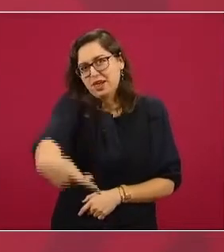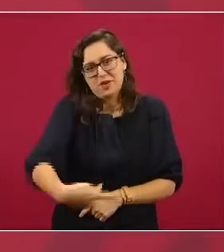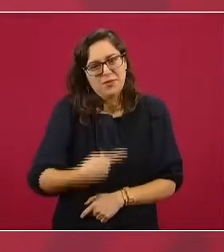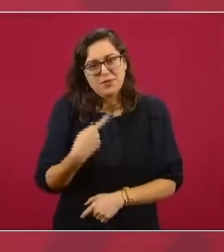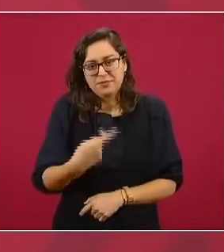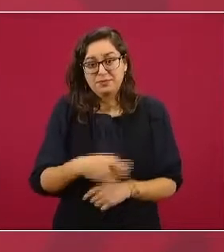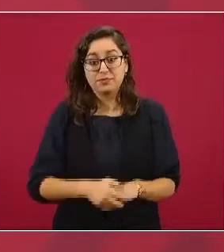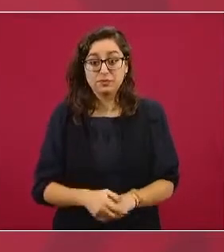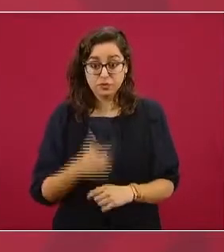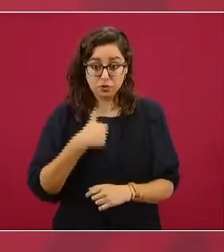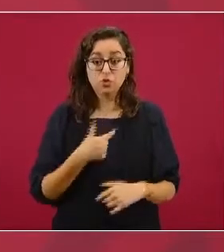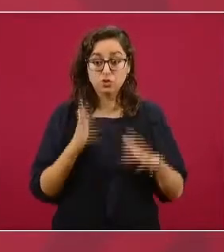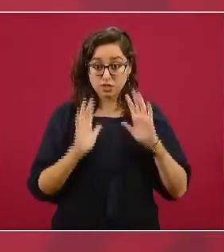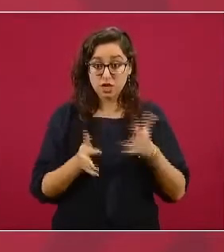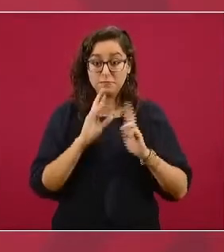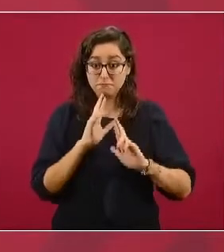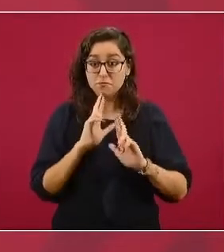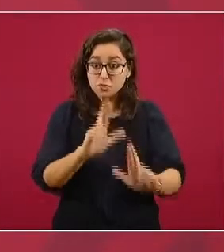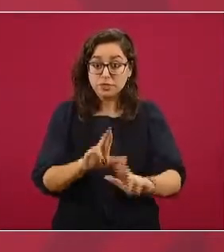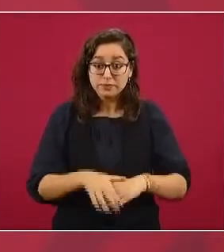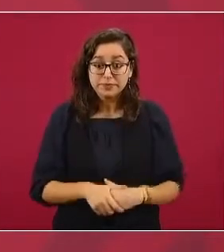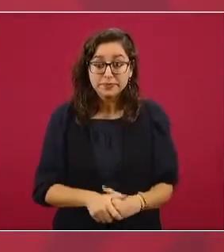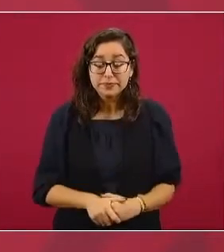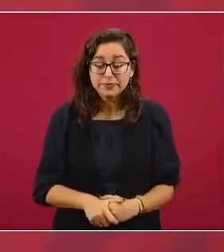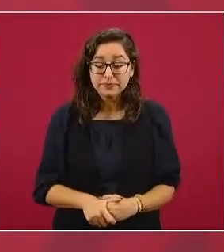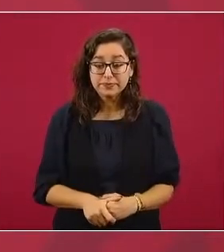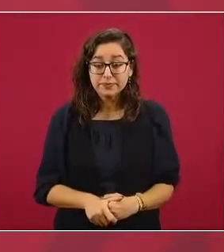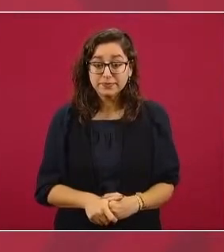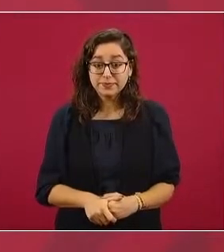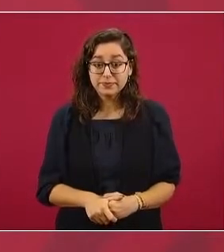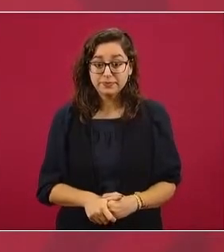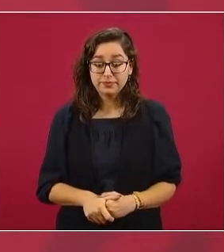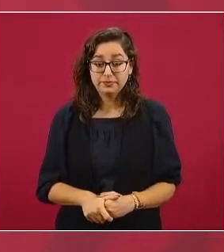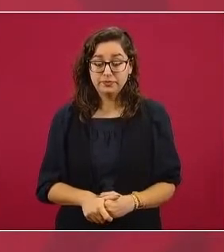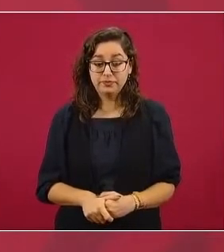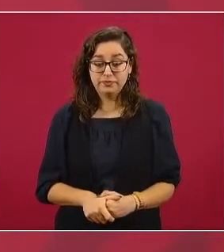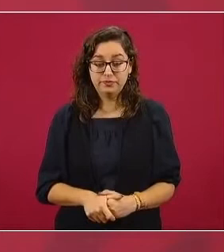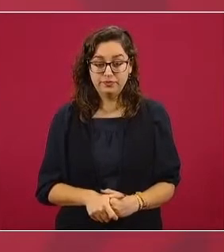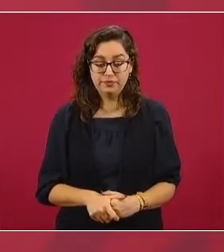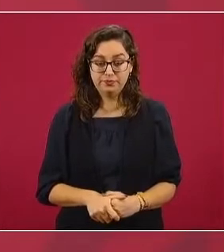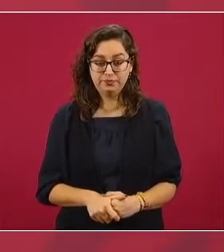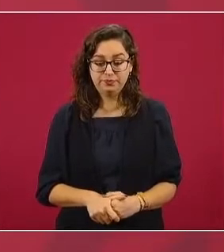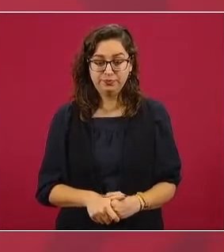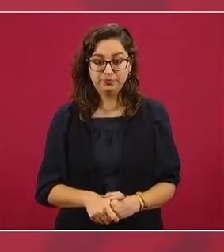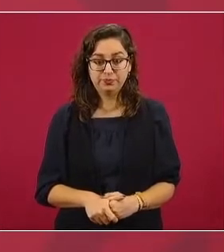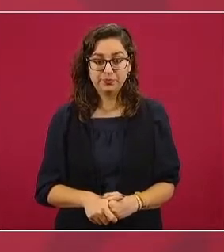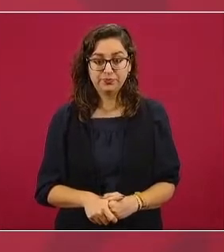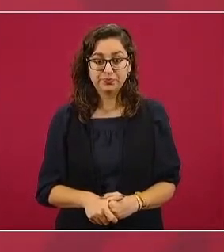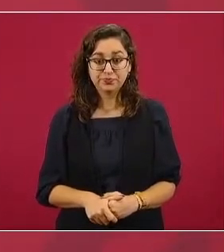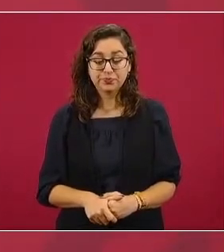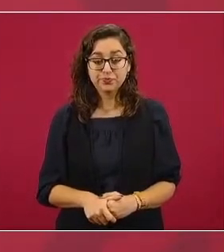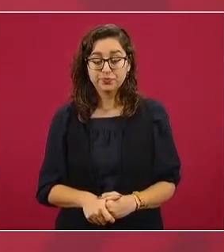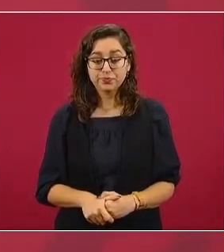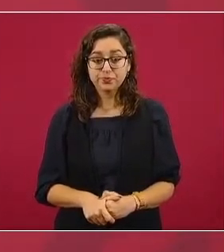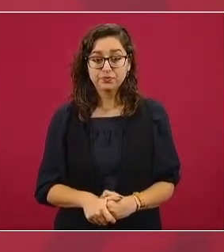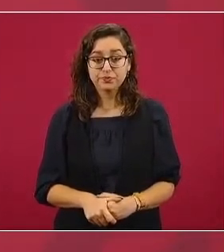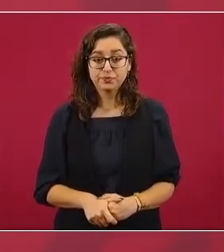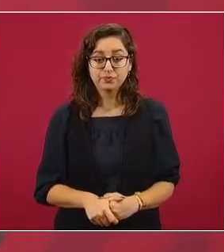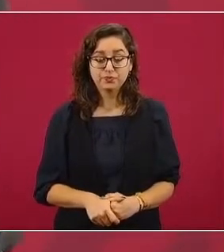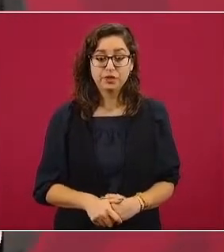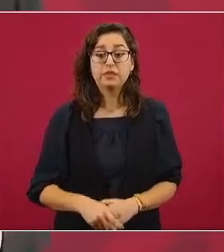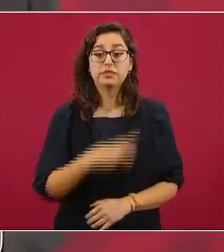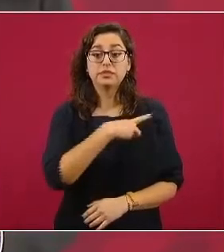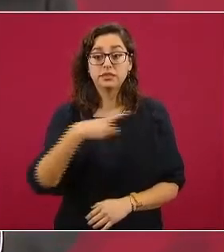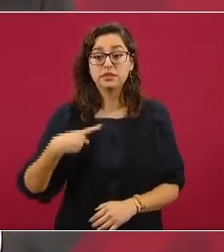Ya contesté sobre esto. quiero dejar